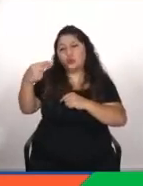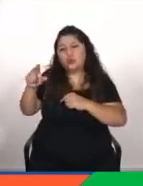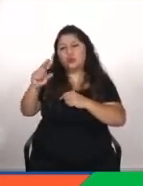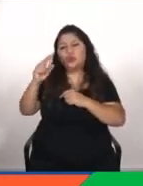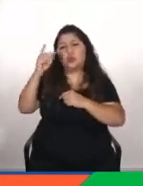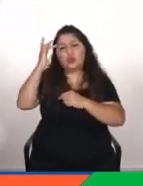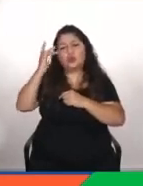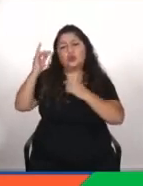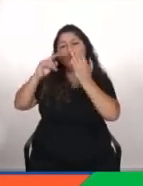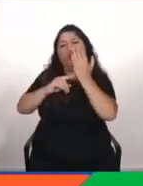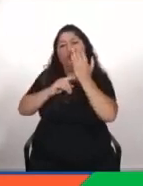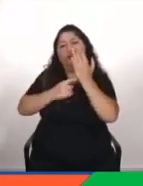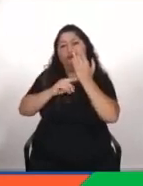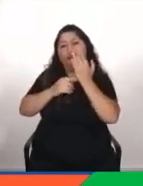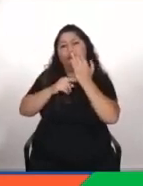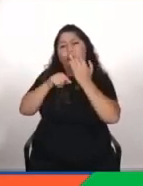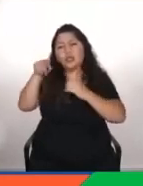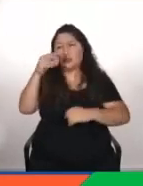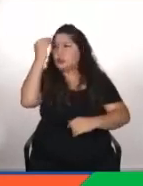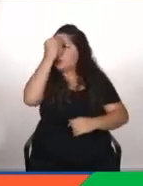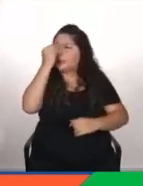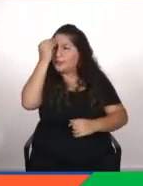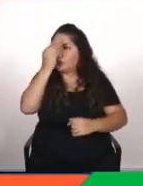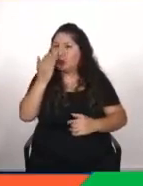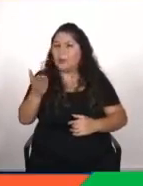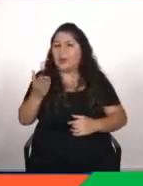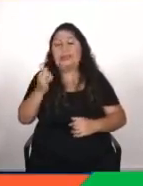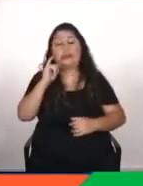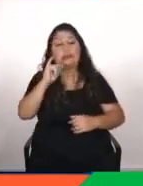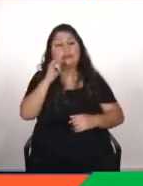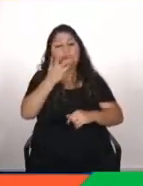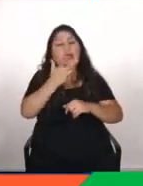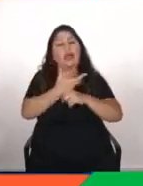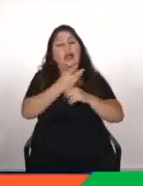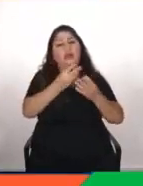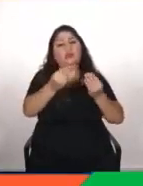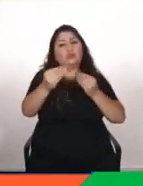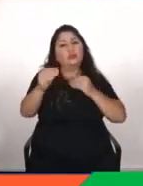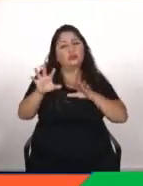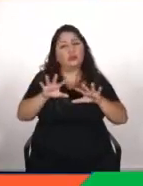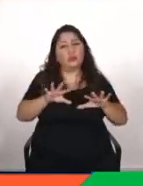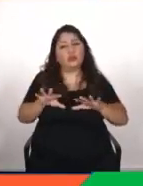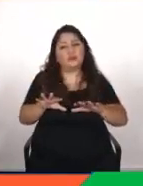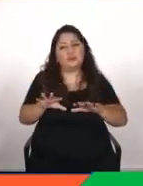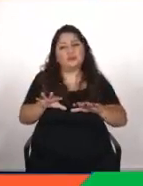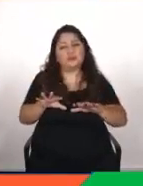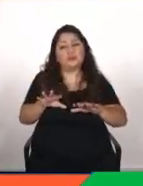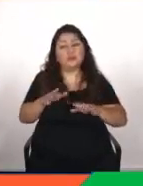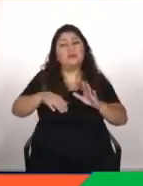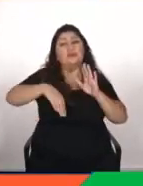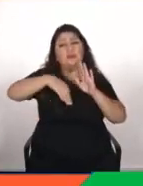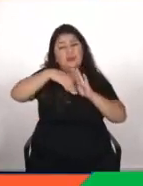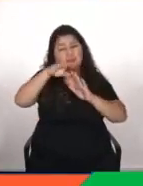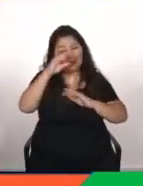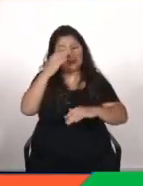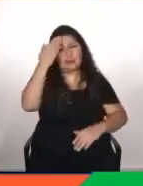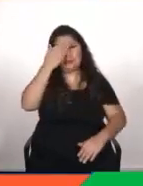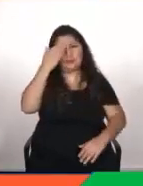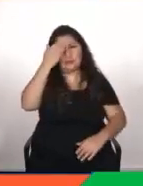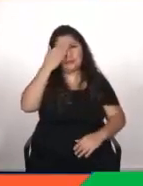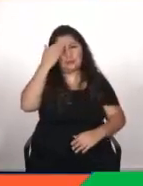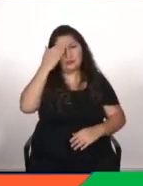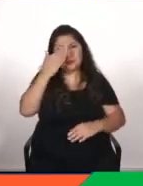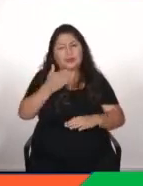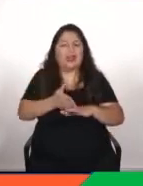sí hay muchos y quizás el que más me genere sea el que hemos hablado justo antes el de la fake news